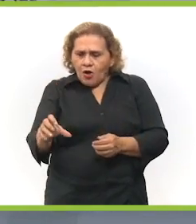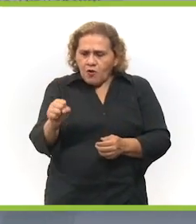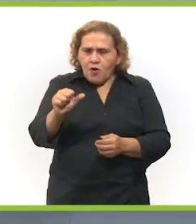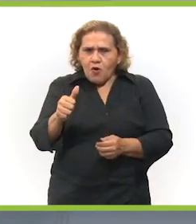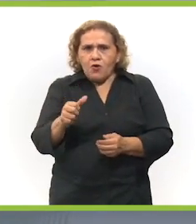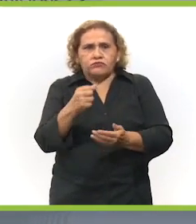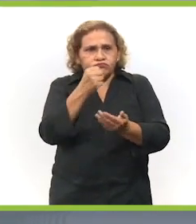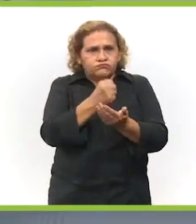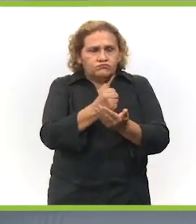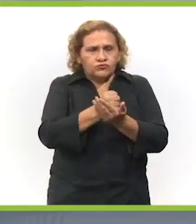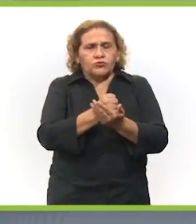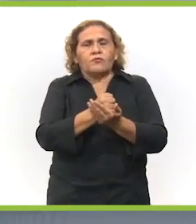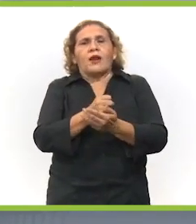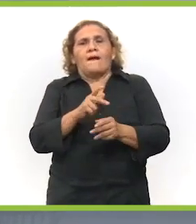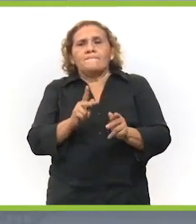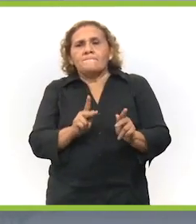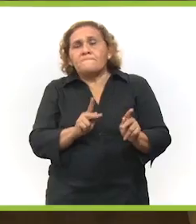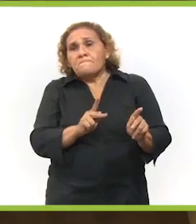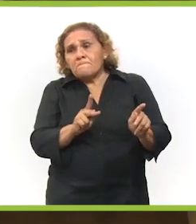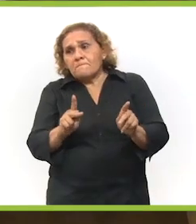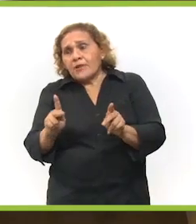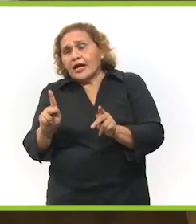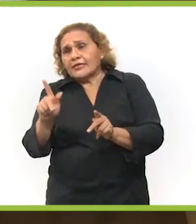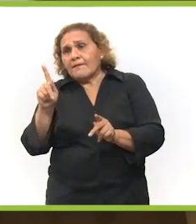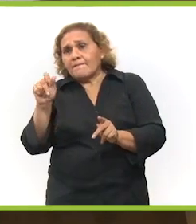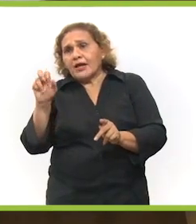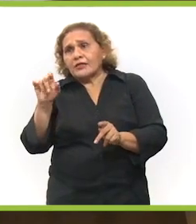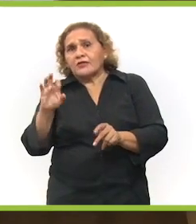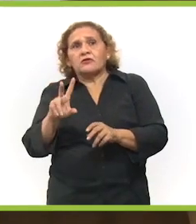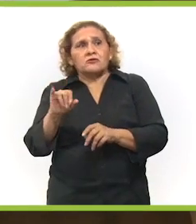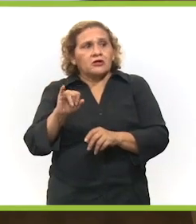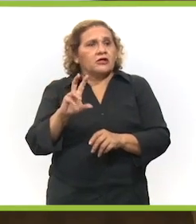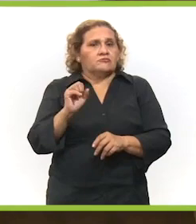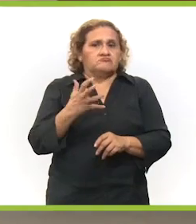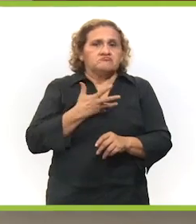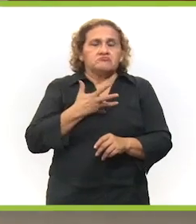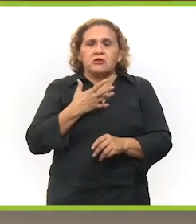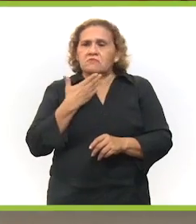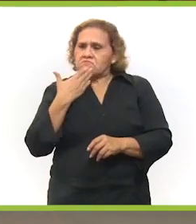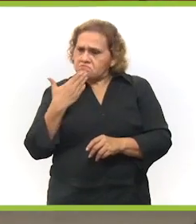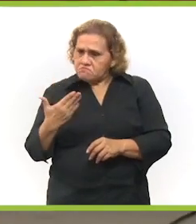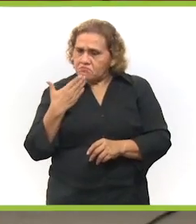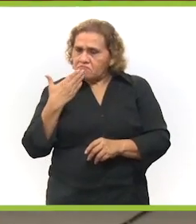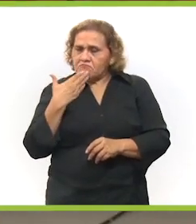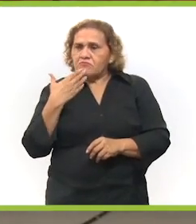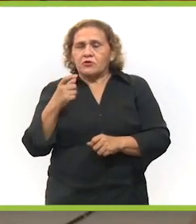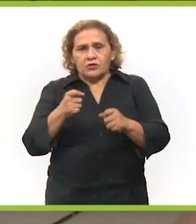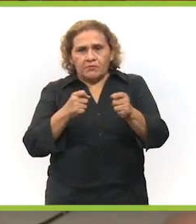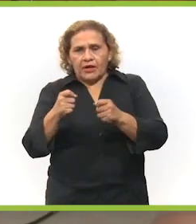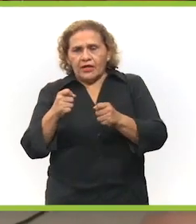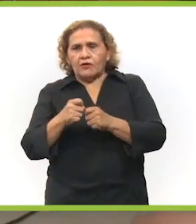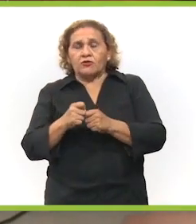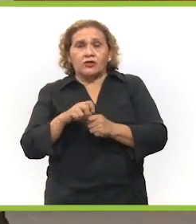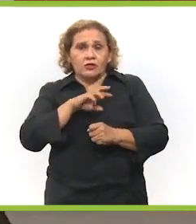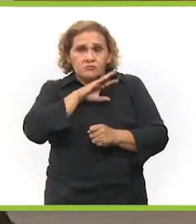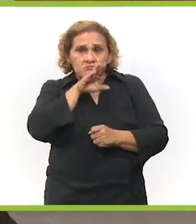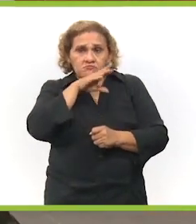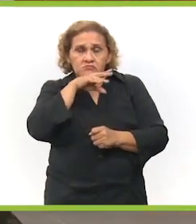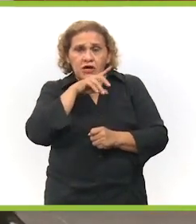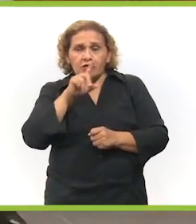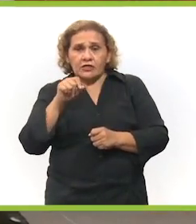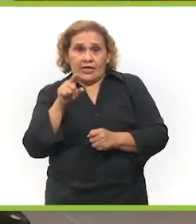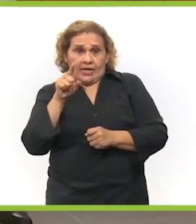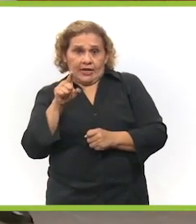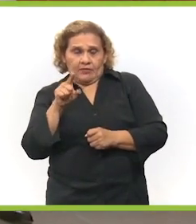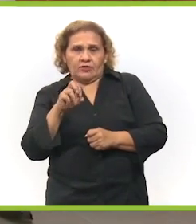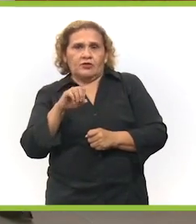conseguimos otras certificaciones que se llama Playa Platino, que lo que hacen es certificar que se alcanza una excelencia en la gestión y manejo de los